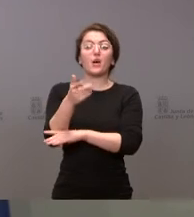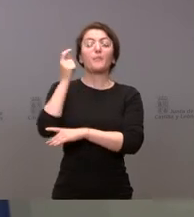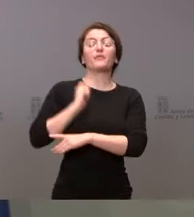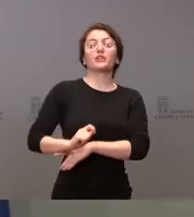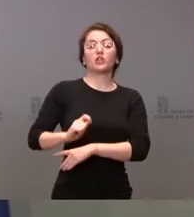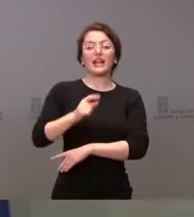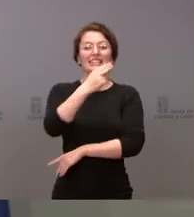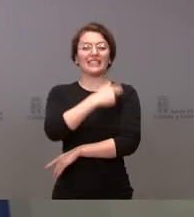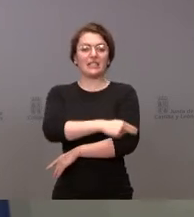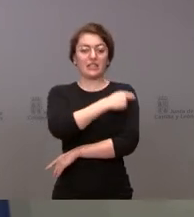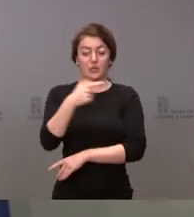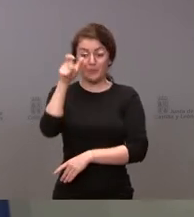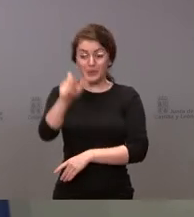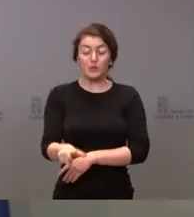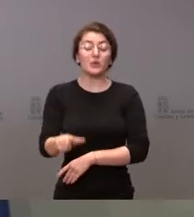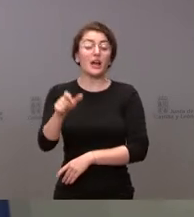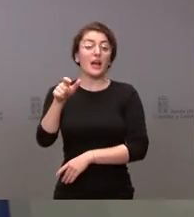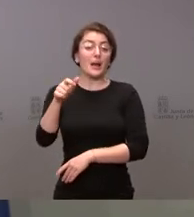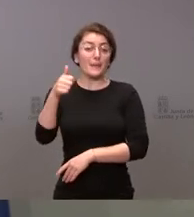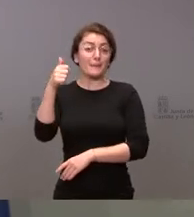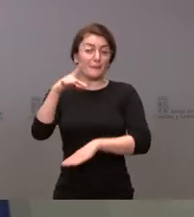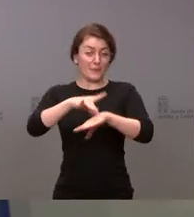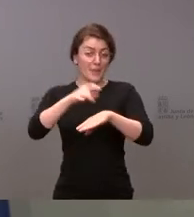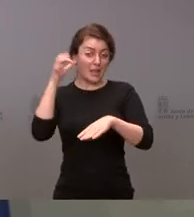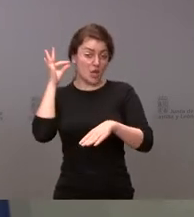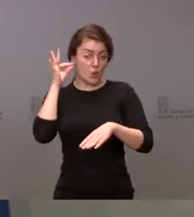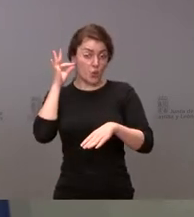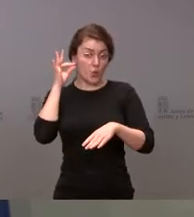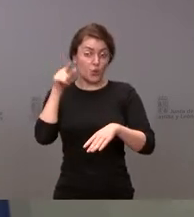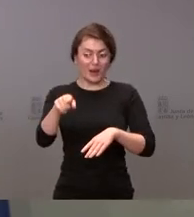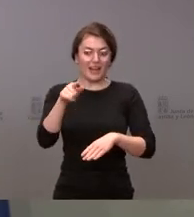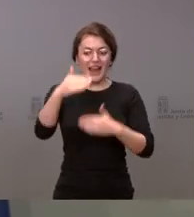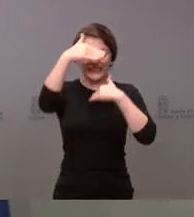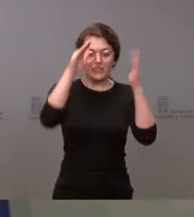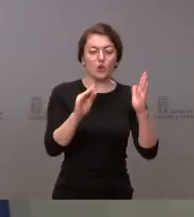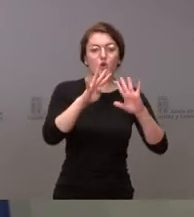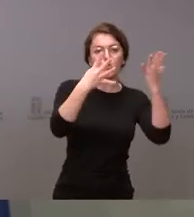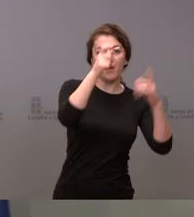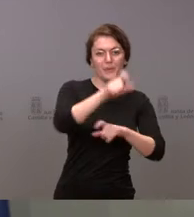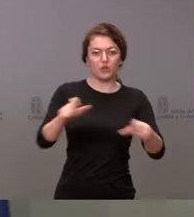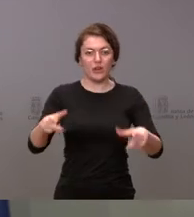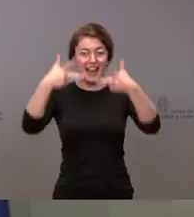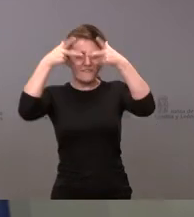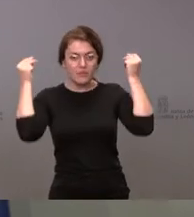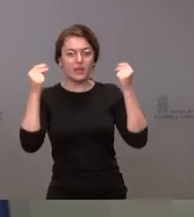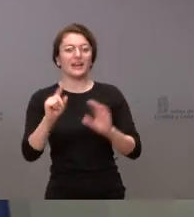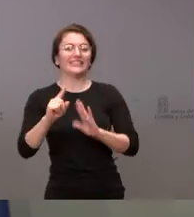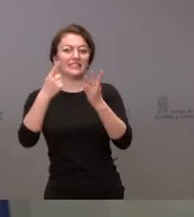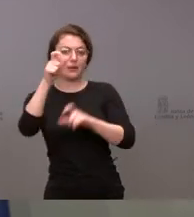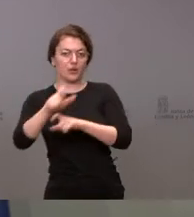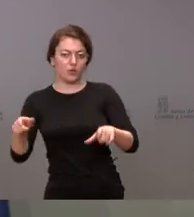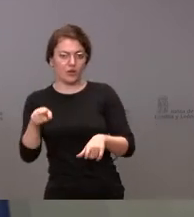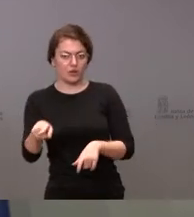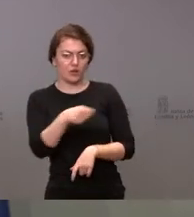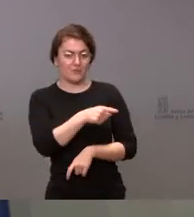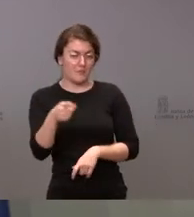atendió a nueve personas y la enfermera atendió a seis personas. Creo recordar que estamos hablando de una población con